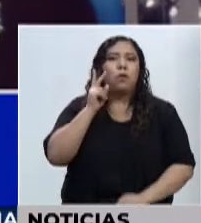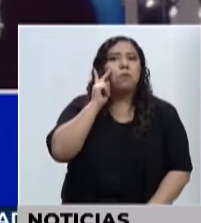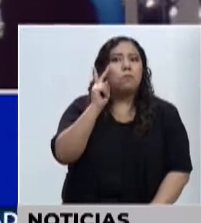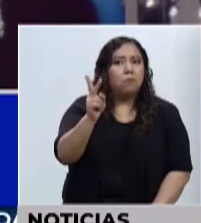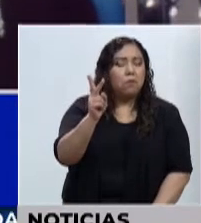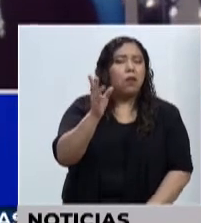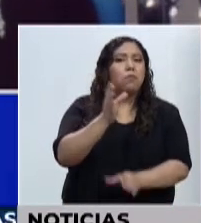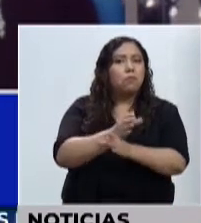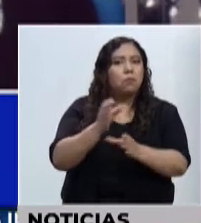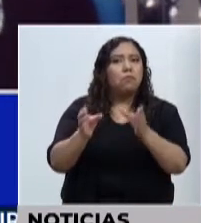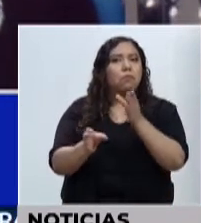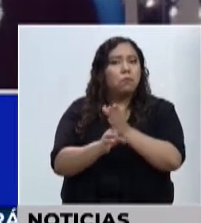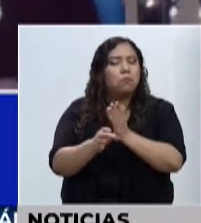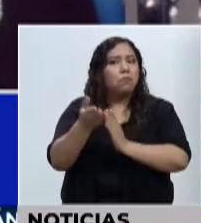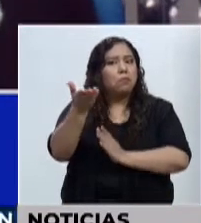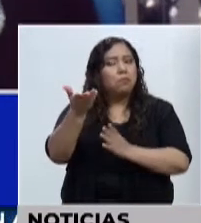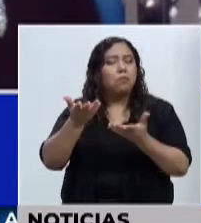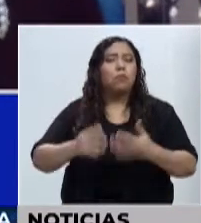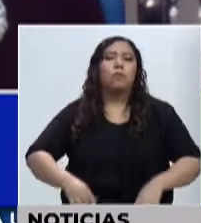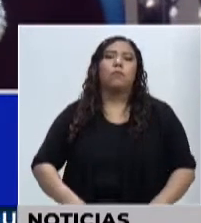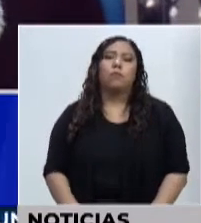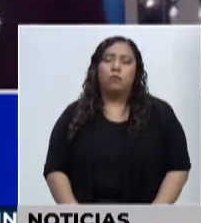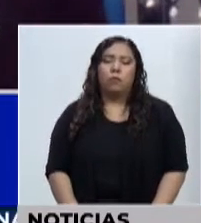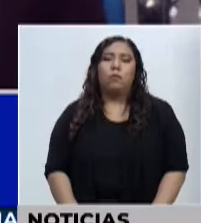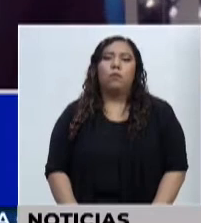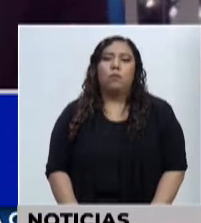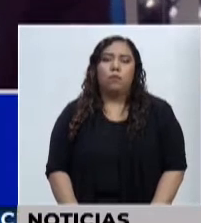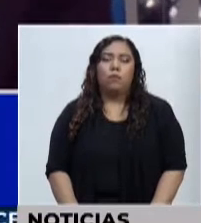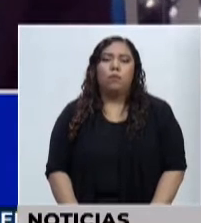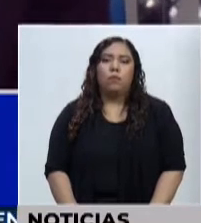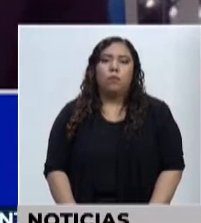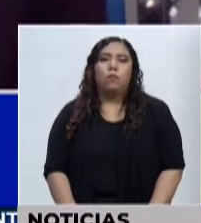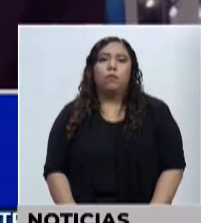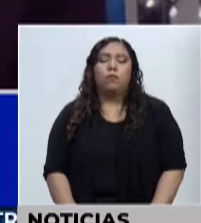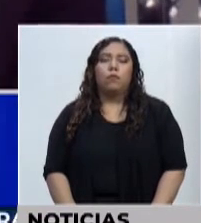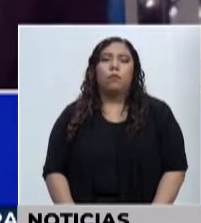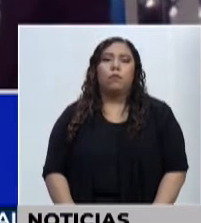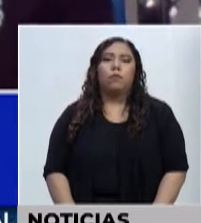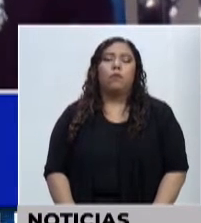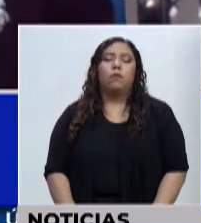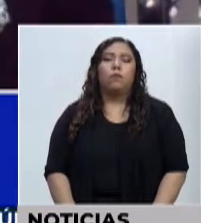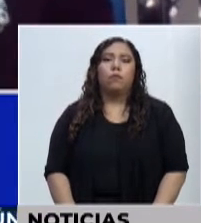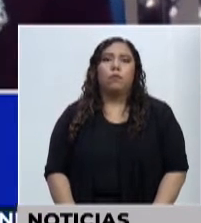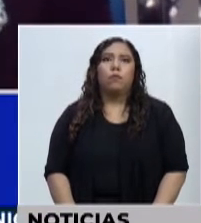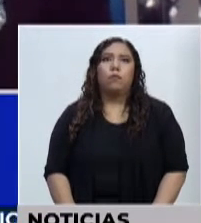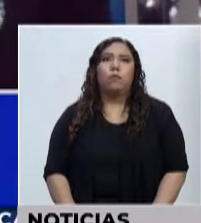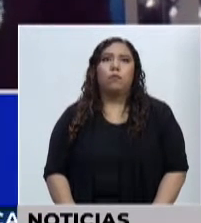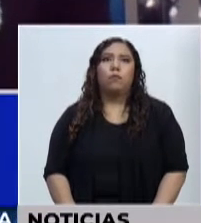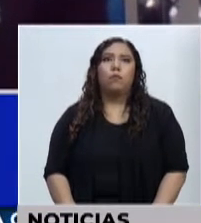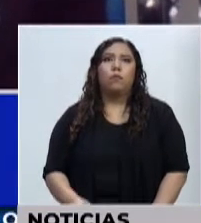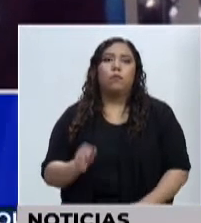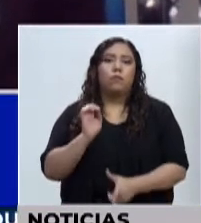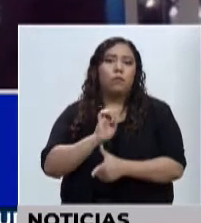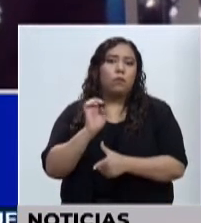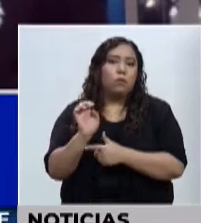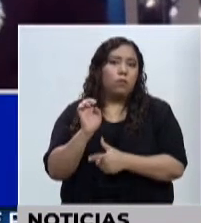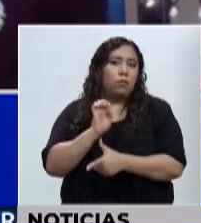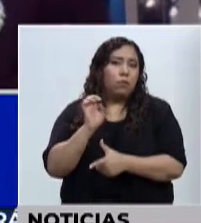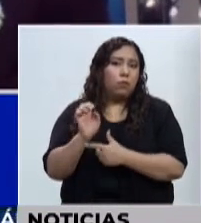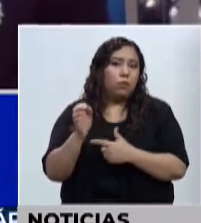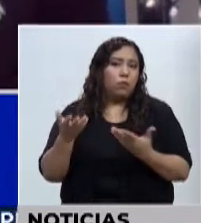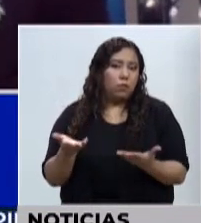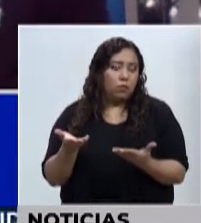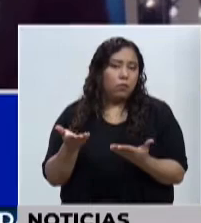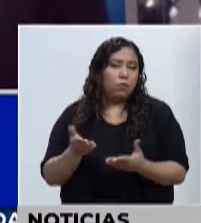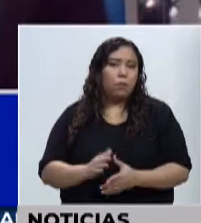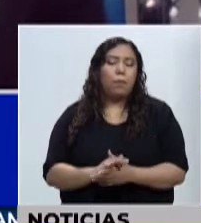un código de acceso a mi familia. Entonces, digamos que